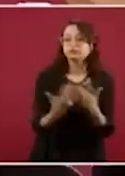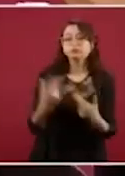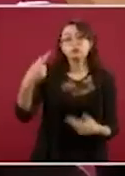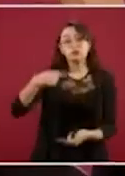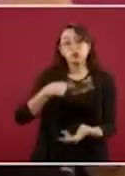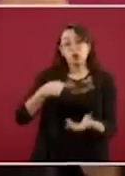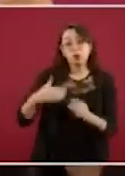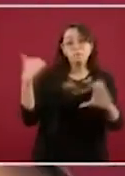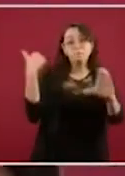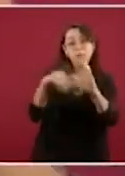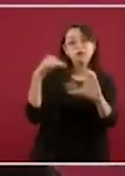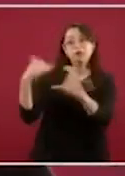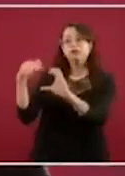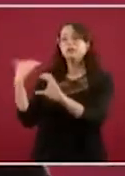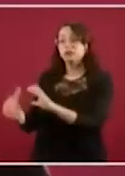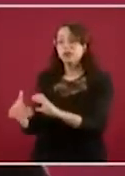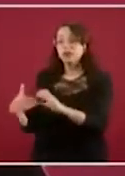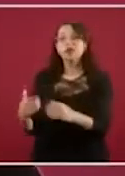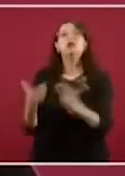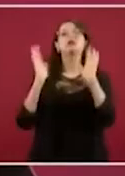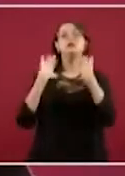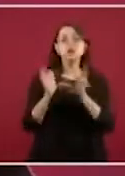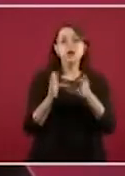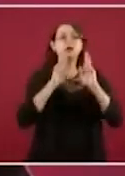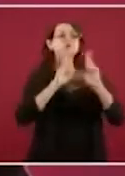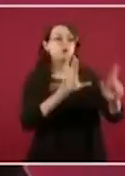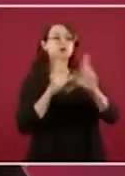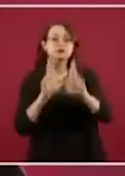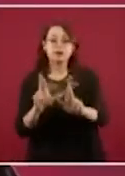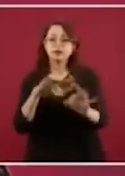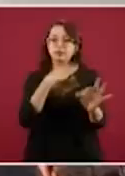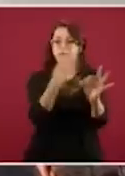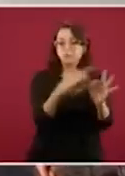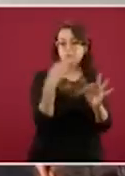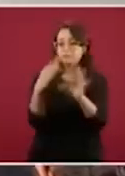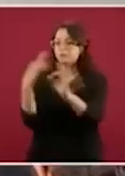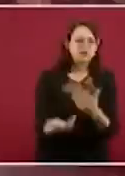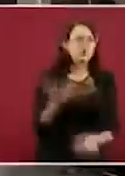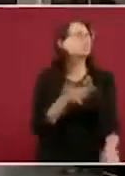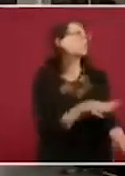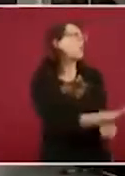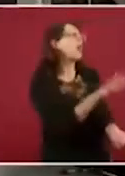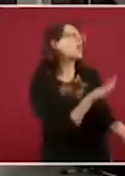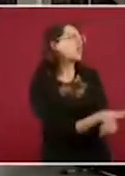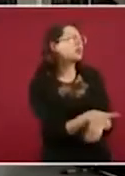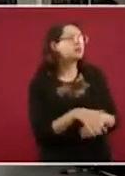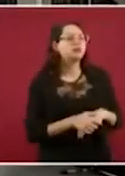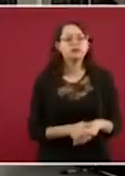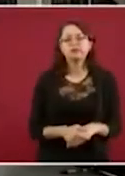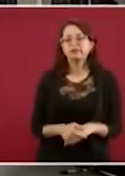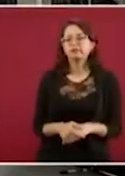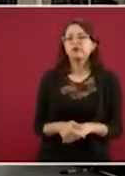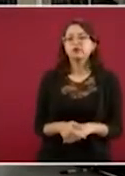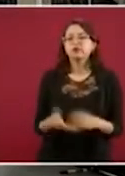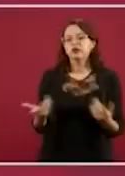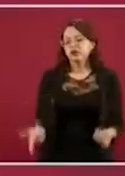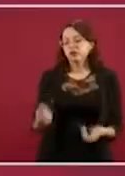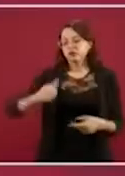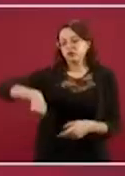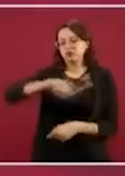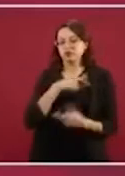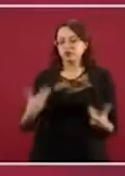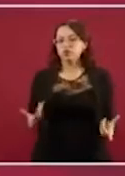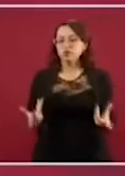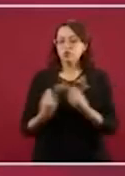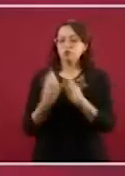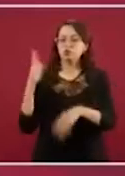te falta esto y después vamos a iniciar a analizar con todo detalle cómo vamos. Con lo que más trabajamos en coordinación es con la Secretaría de